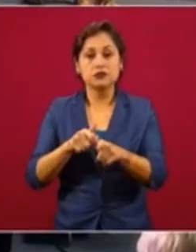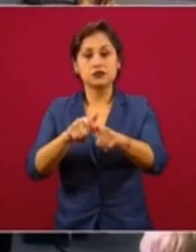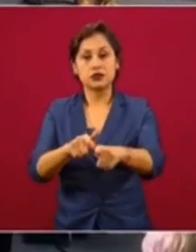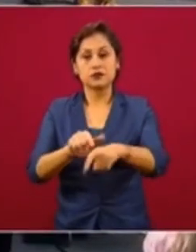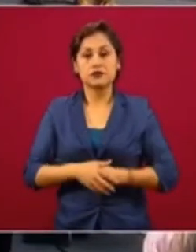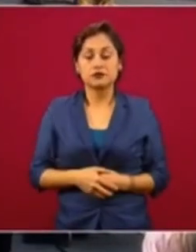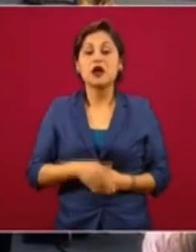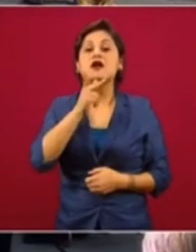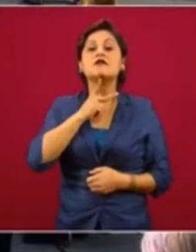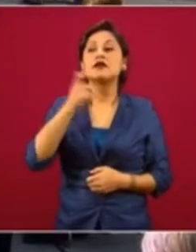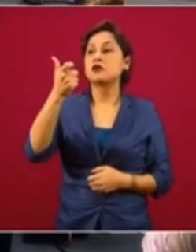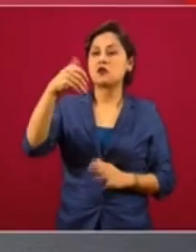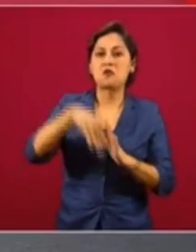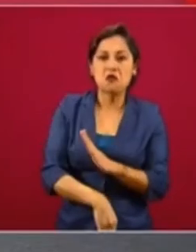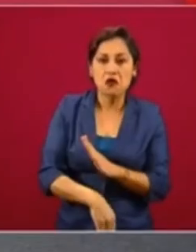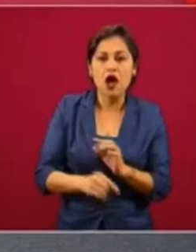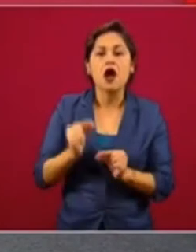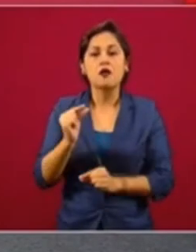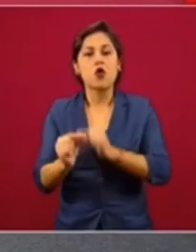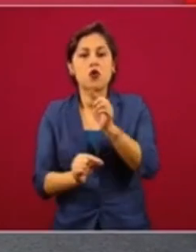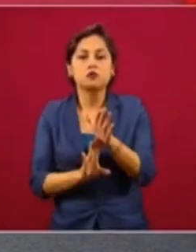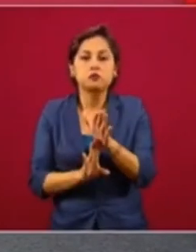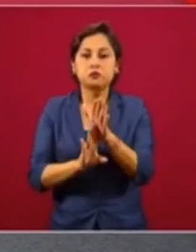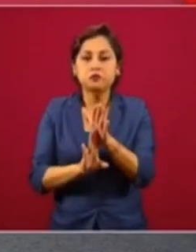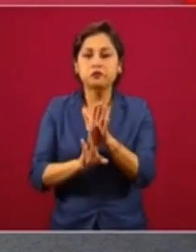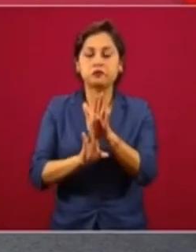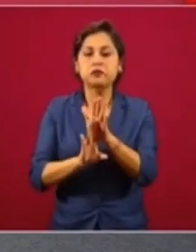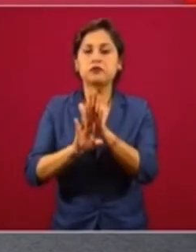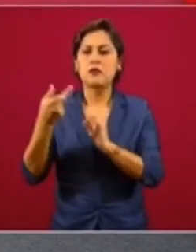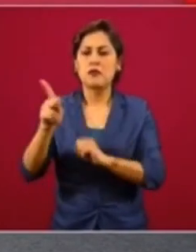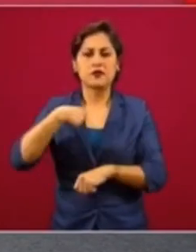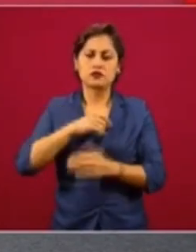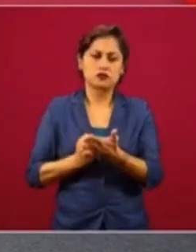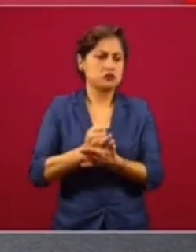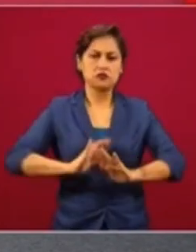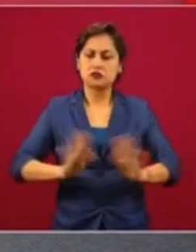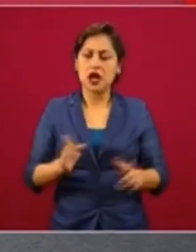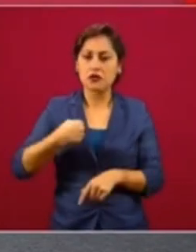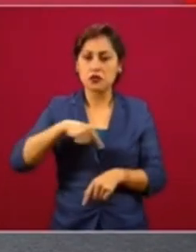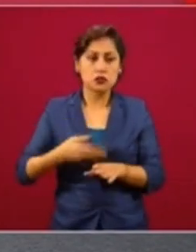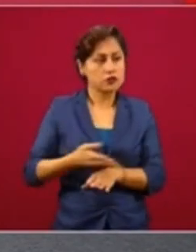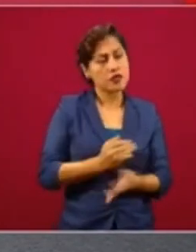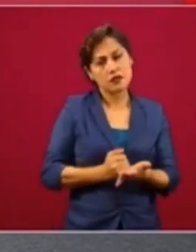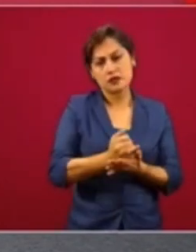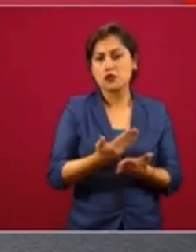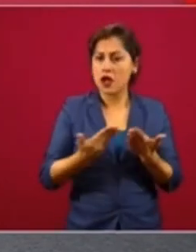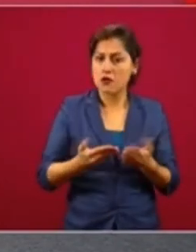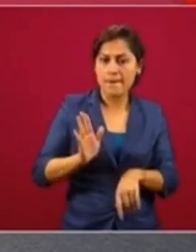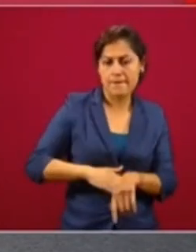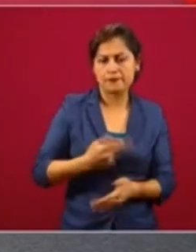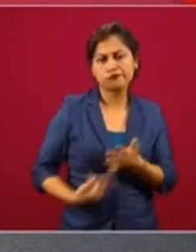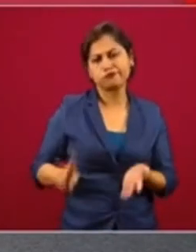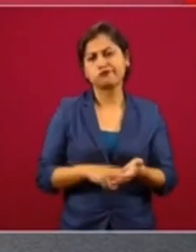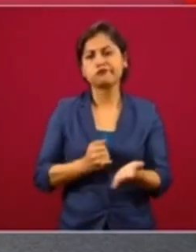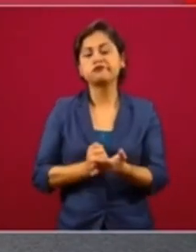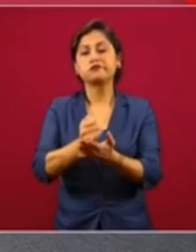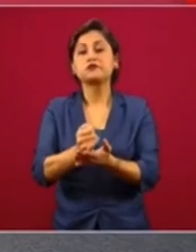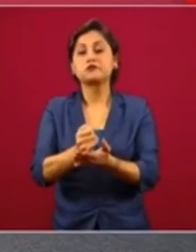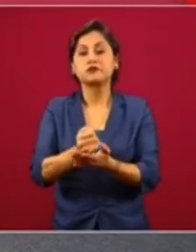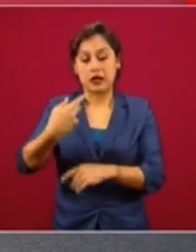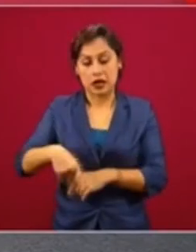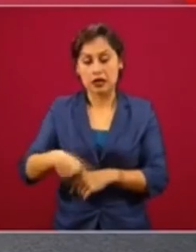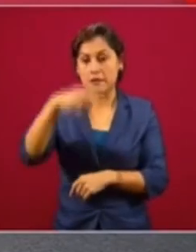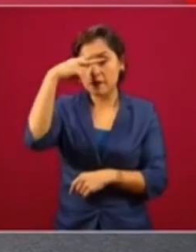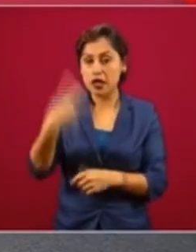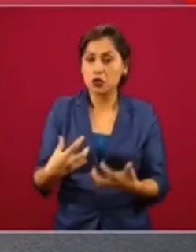Se nos cayó el precio del petróleo, aunque ahora ya se está recuperando, pero ya tomamos la decisión, o sea, reafirmamos la decisión que teníamos de procesar la materia prima en nuestro